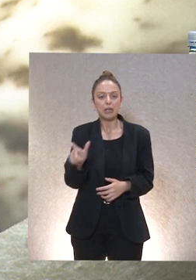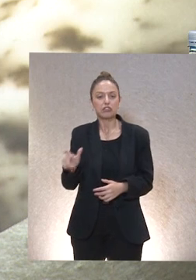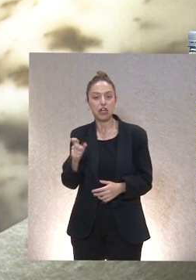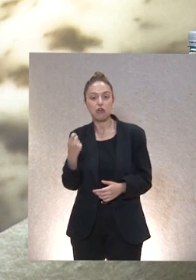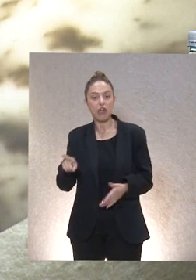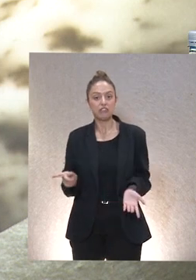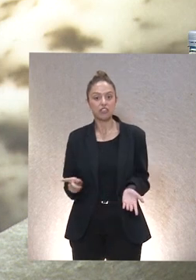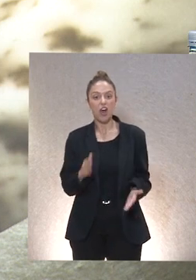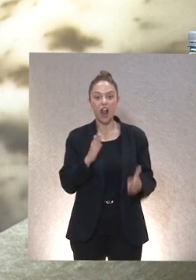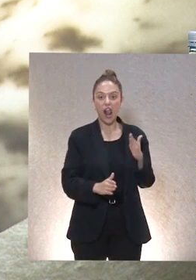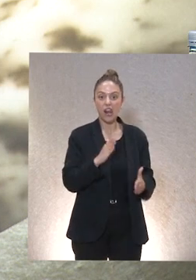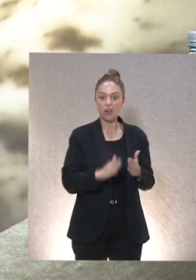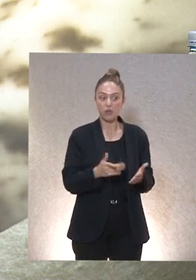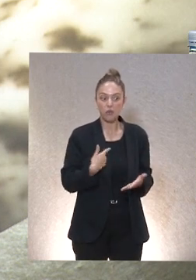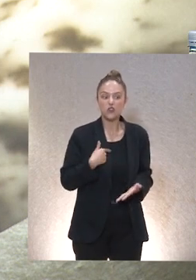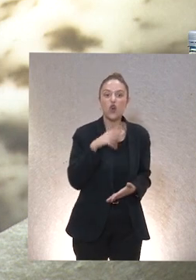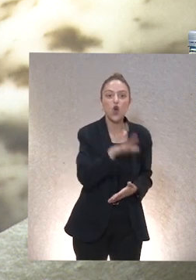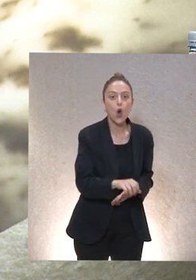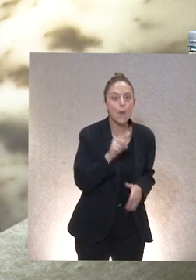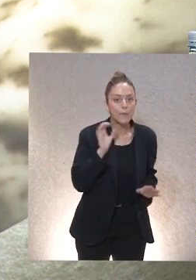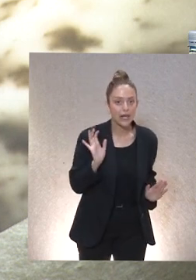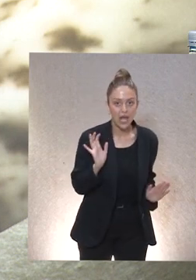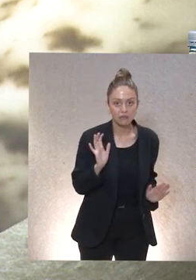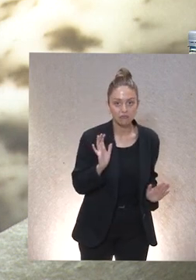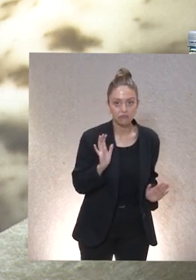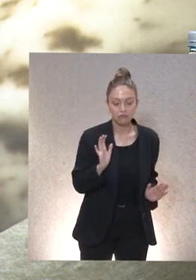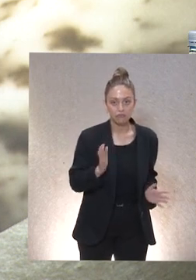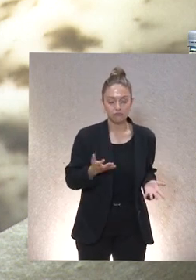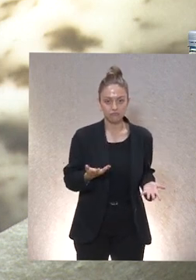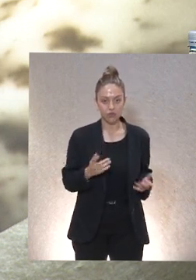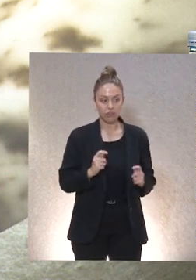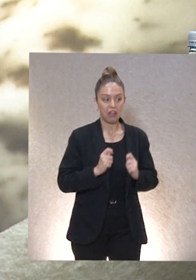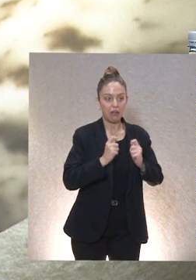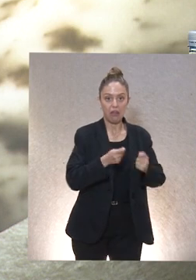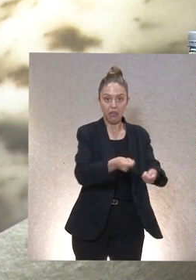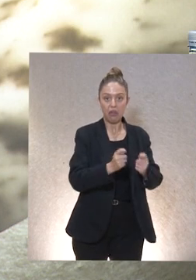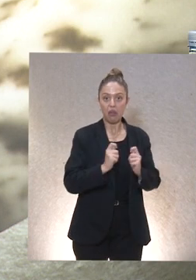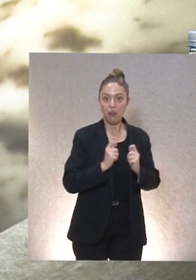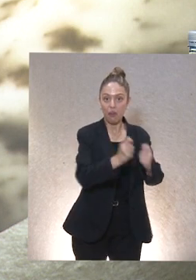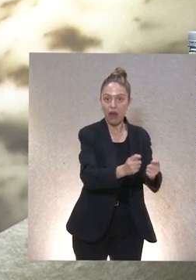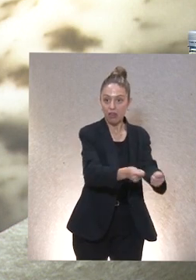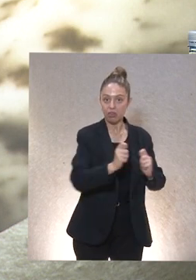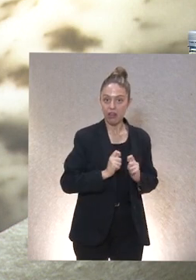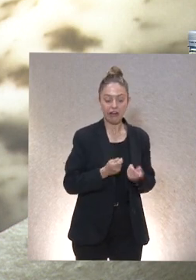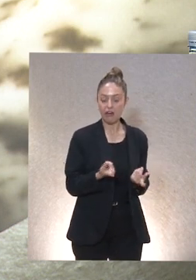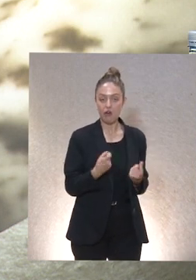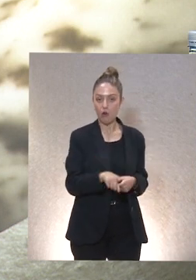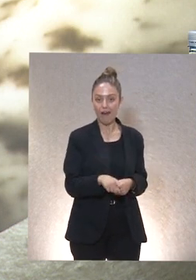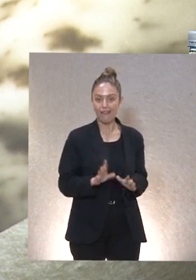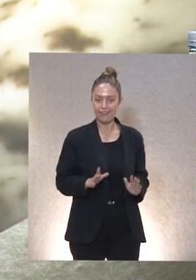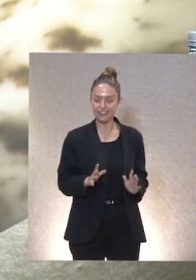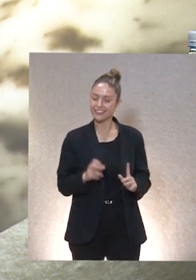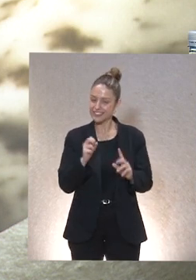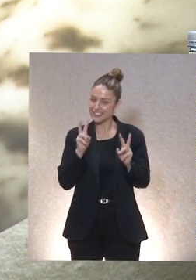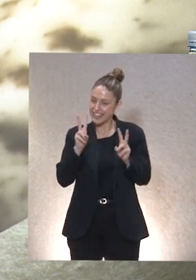robot no le debo nada, por supuesto, me lo he comprado. Entonces, ese es un primer aspecto que queremos ir por ahí